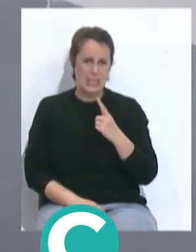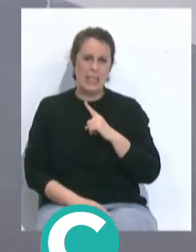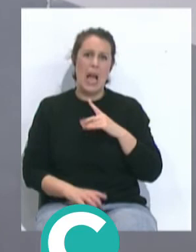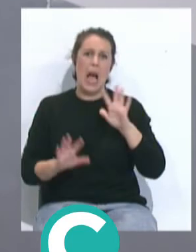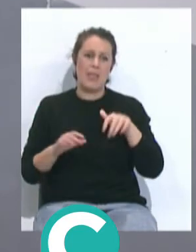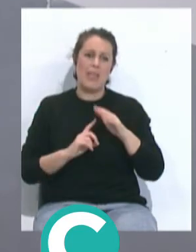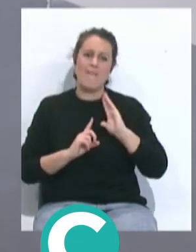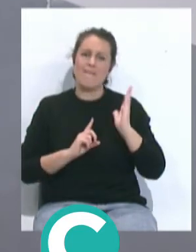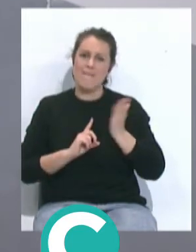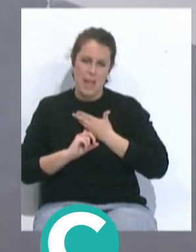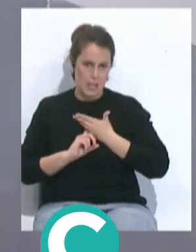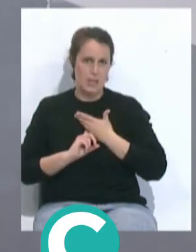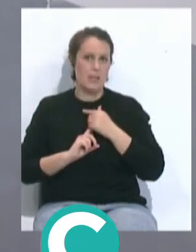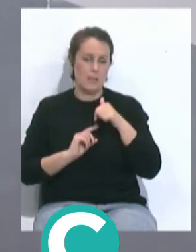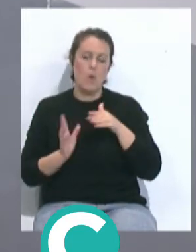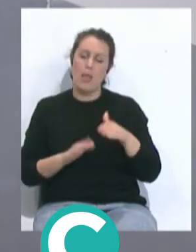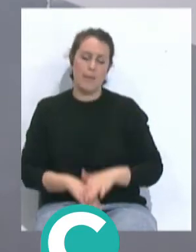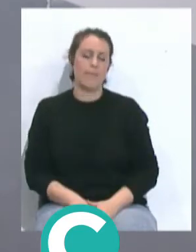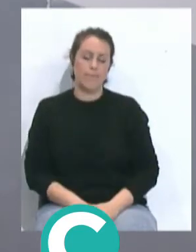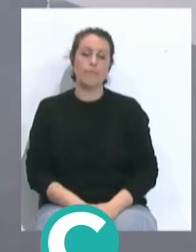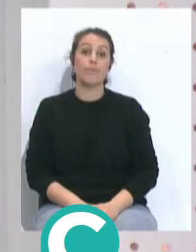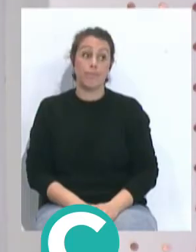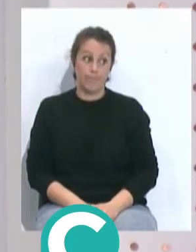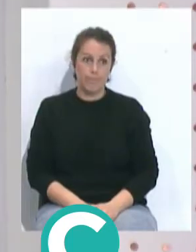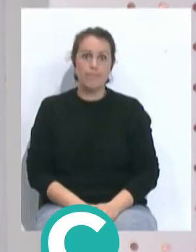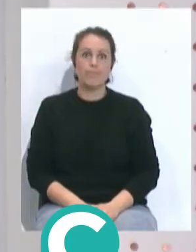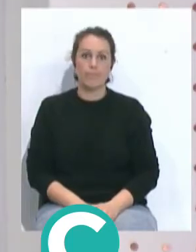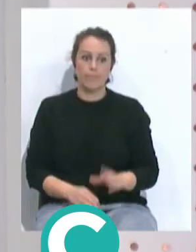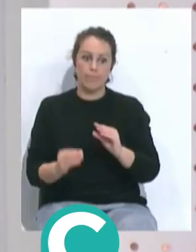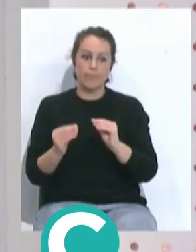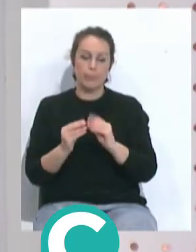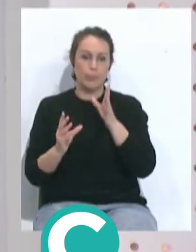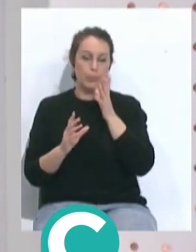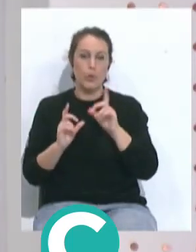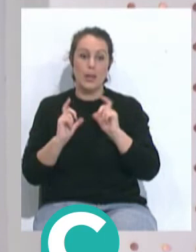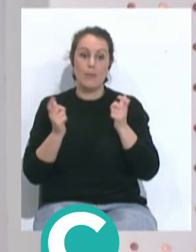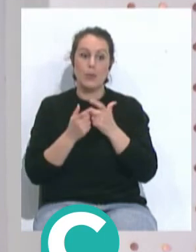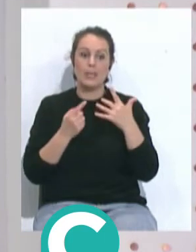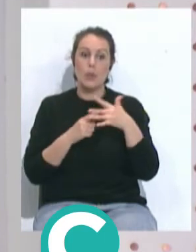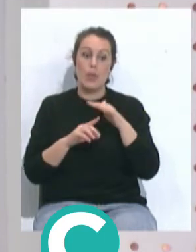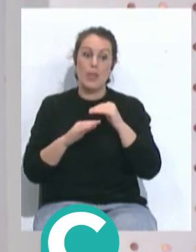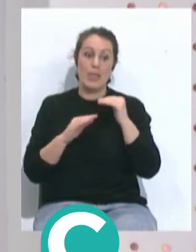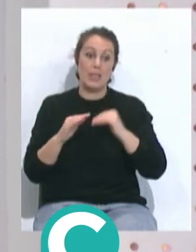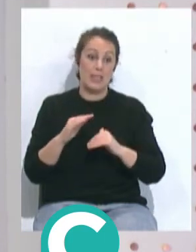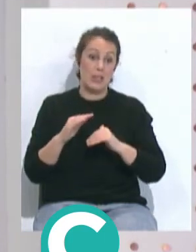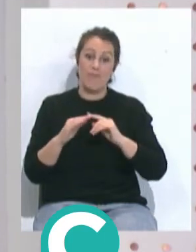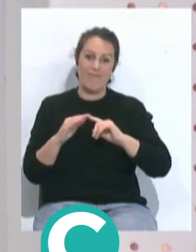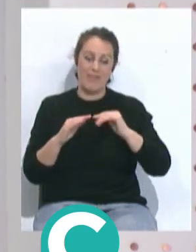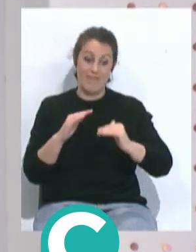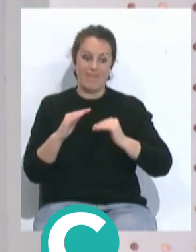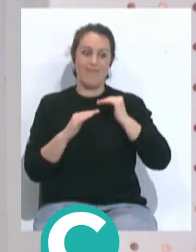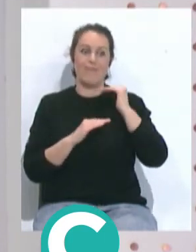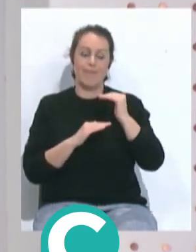ha hecho al Cádiz esta temporada. Sin lugar a dudas, porque además acaba el equipo de situación de descenso, en la que